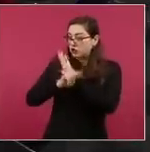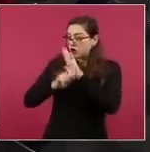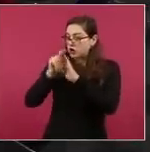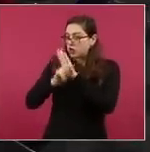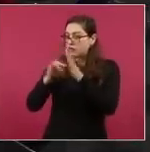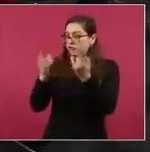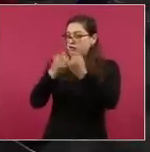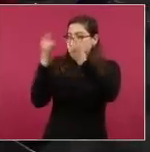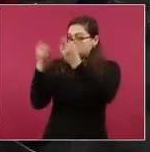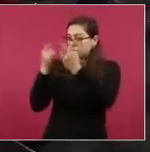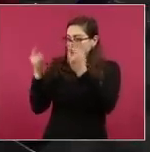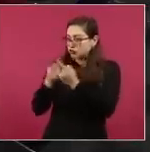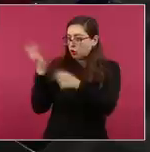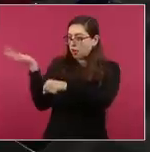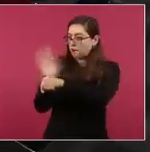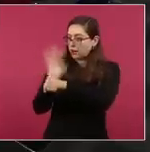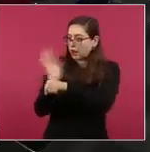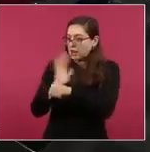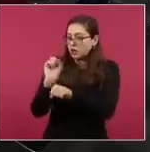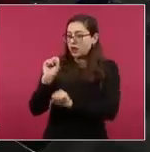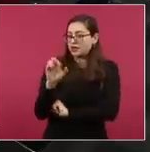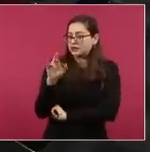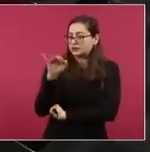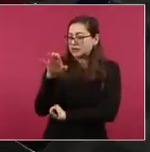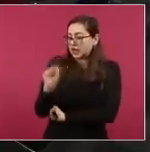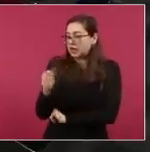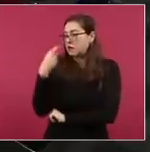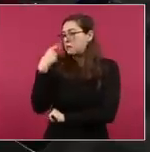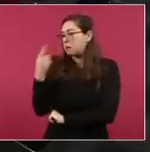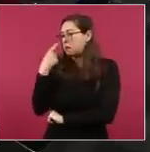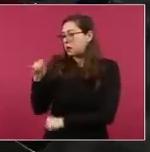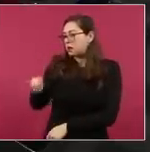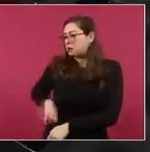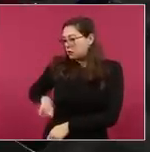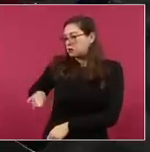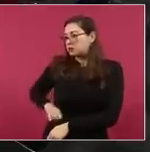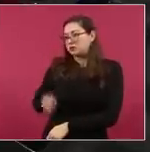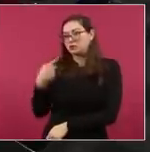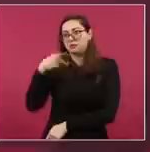con todo lo que está saliendo.